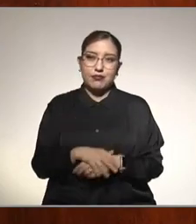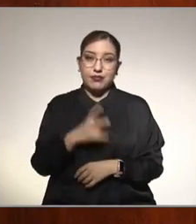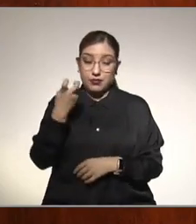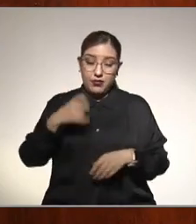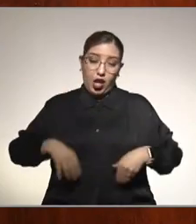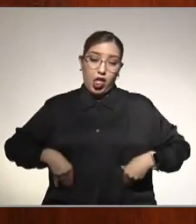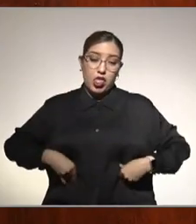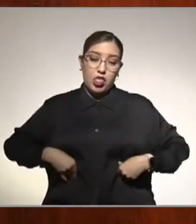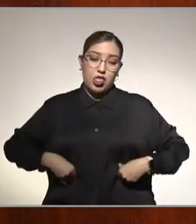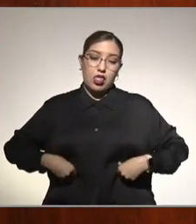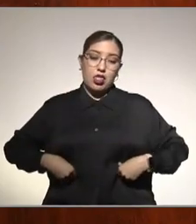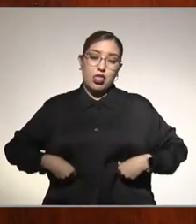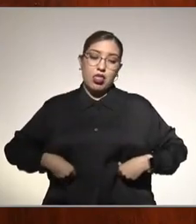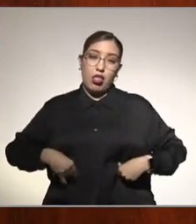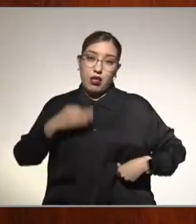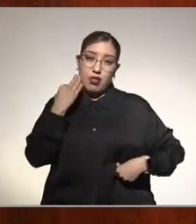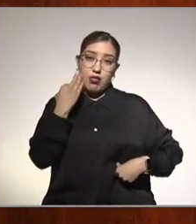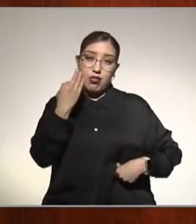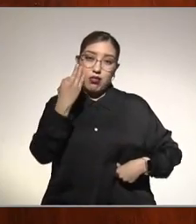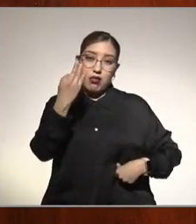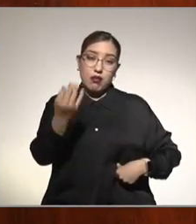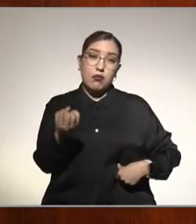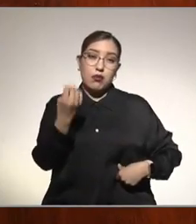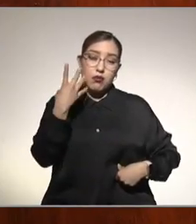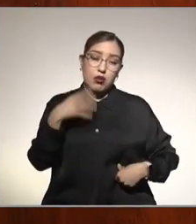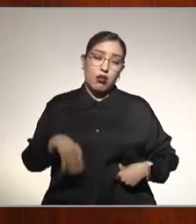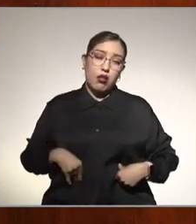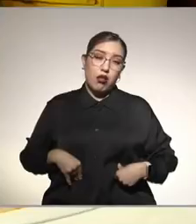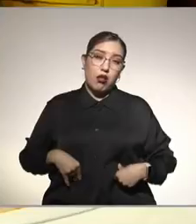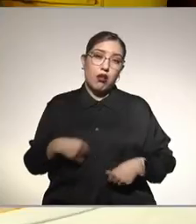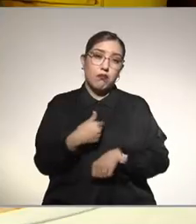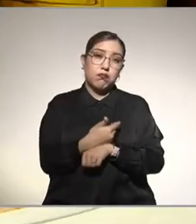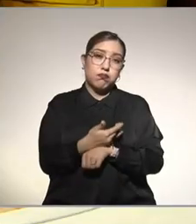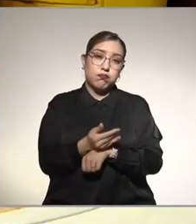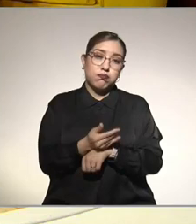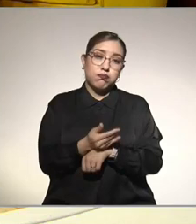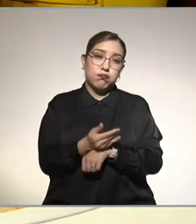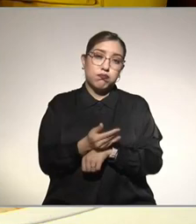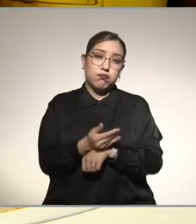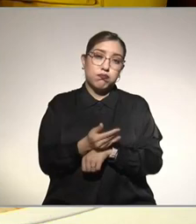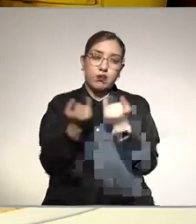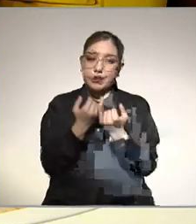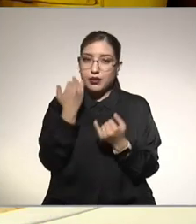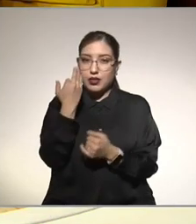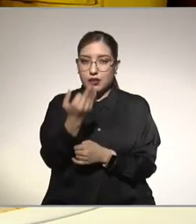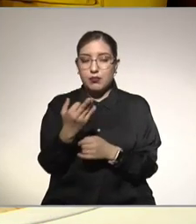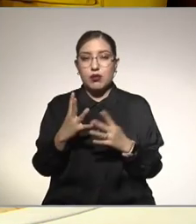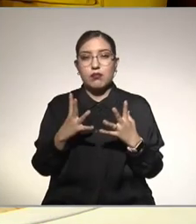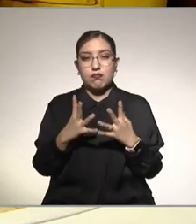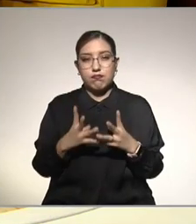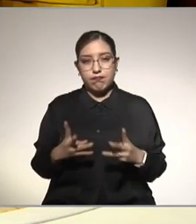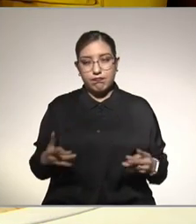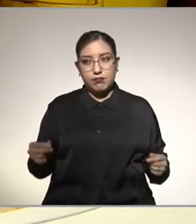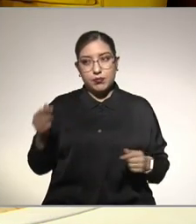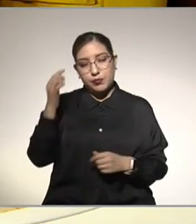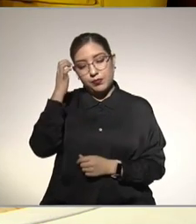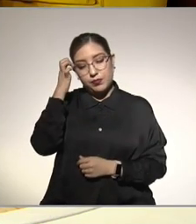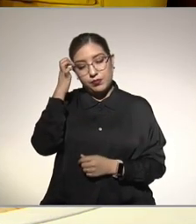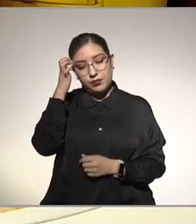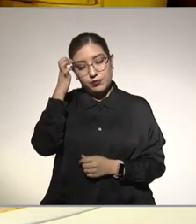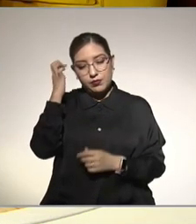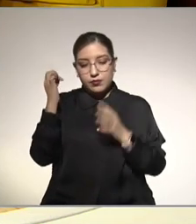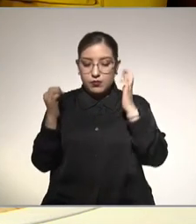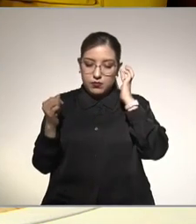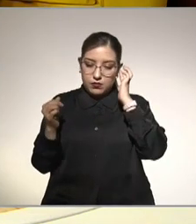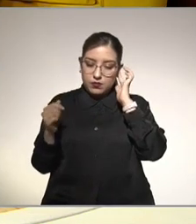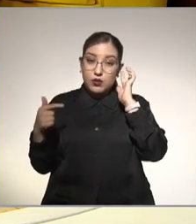ese mismo tiempo nos va a llevar en irlo bajando me encanta lo que dice la doctora normalmente la gente piensa quiero una dieta que me